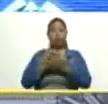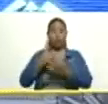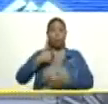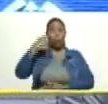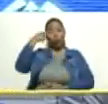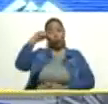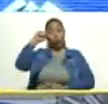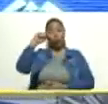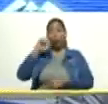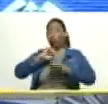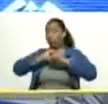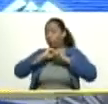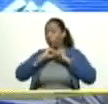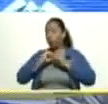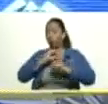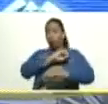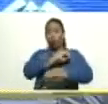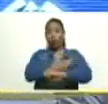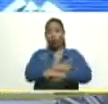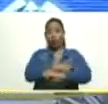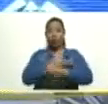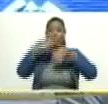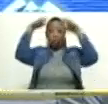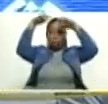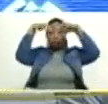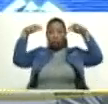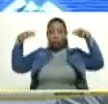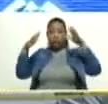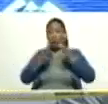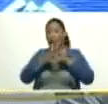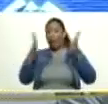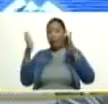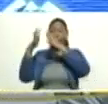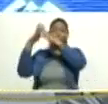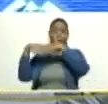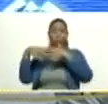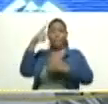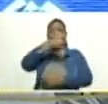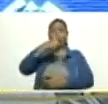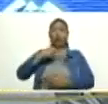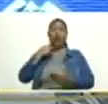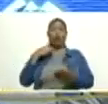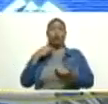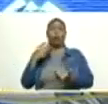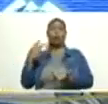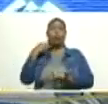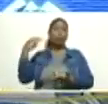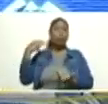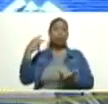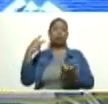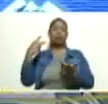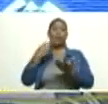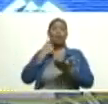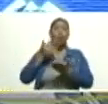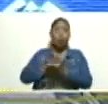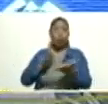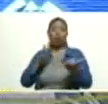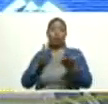muy fuerte, de verdad, una cantidad muy grande de víctimas, destrucción de casas,